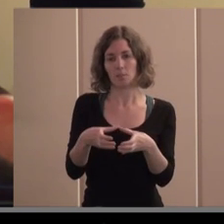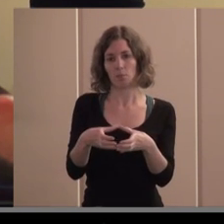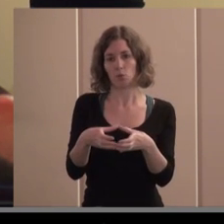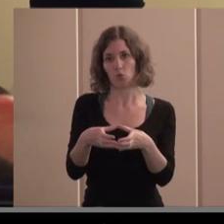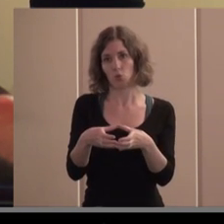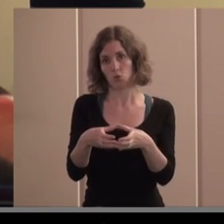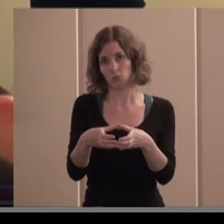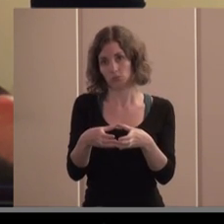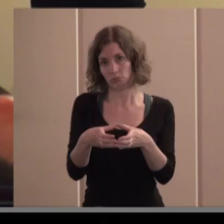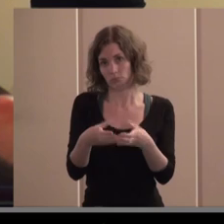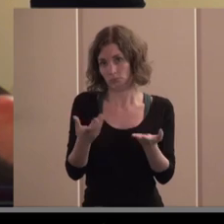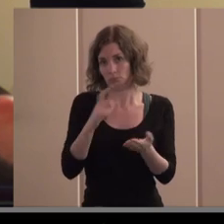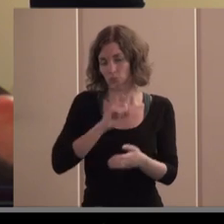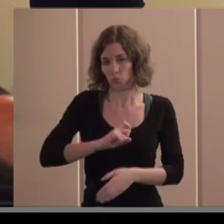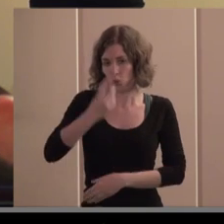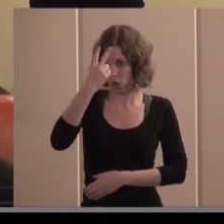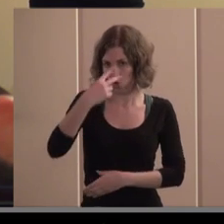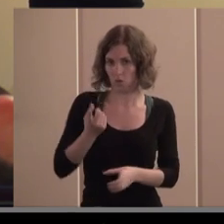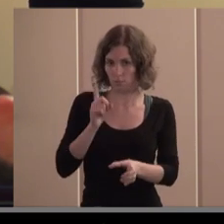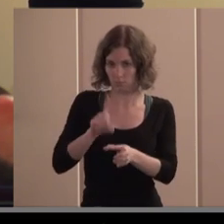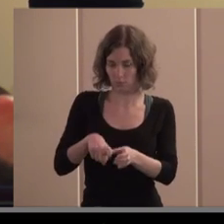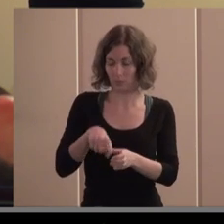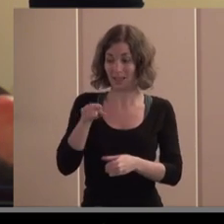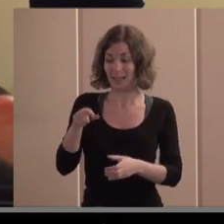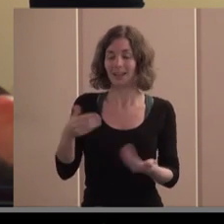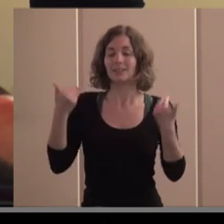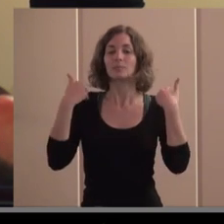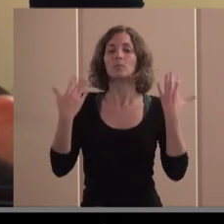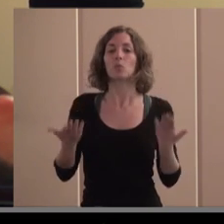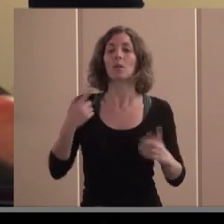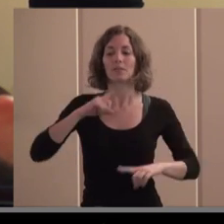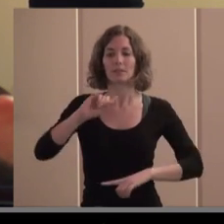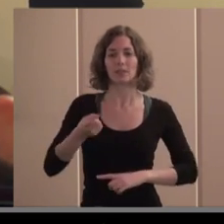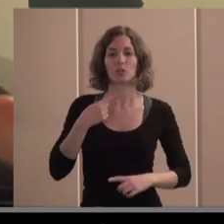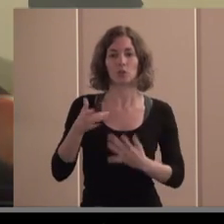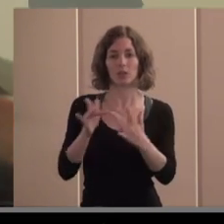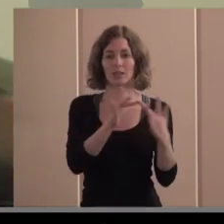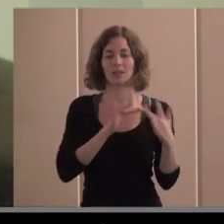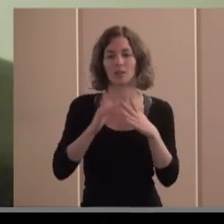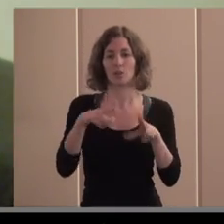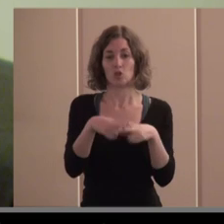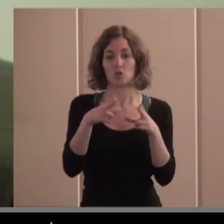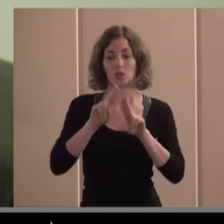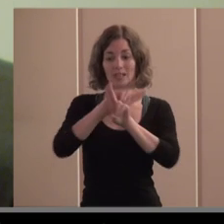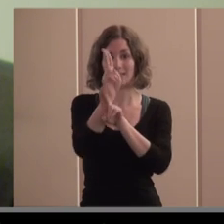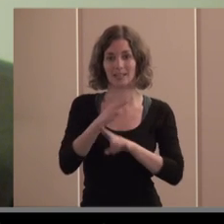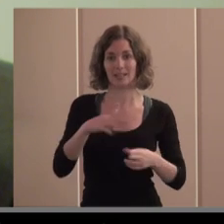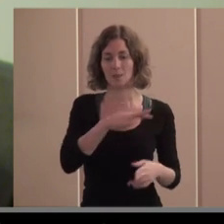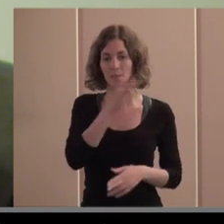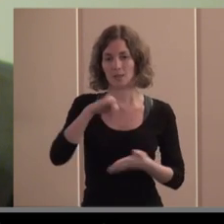Fundación 11 su responsabilidad es director de relaciones sociales e internacionales y planes